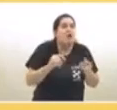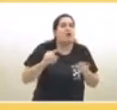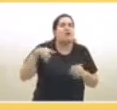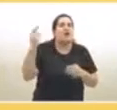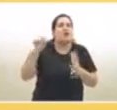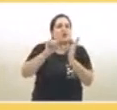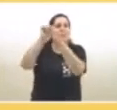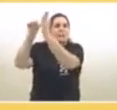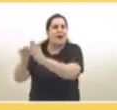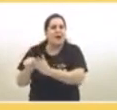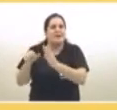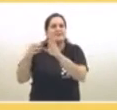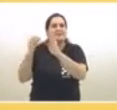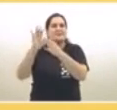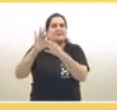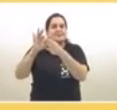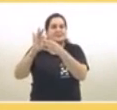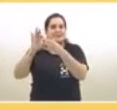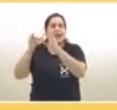que han tenido esta pandemia.